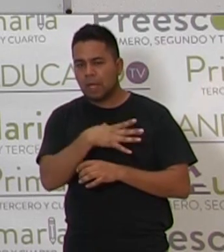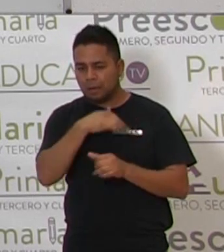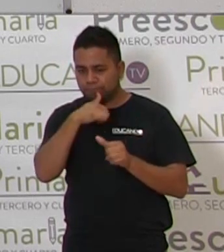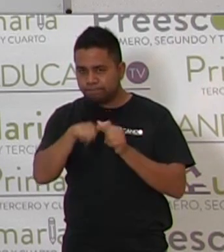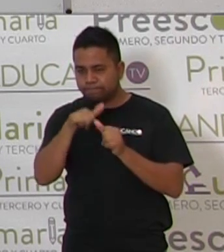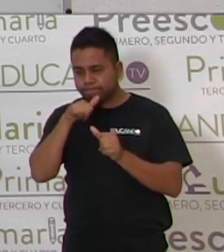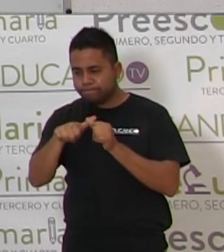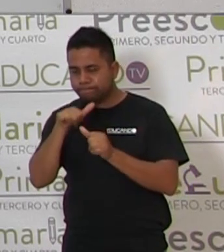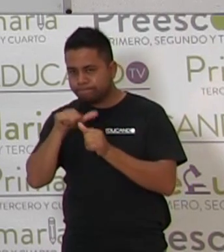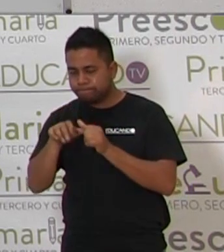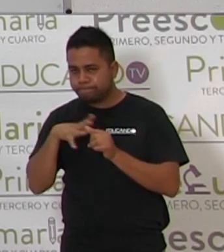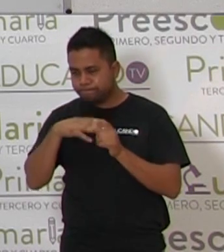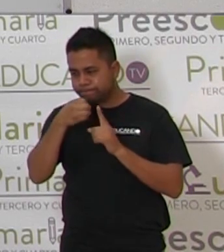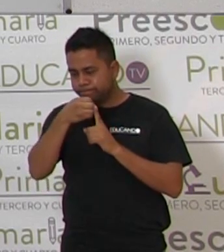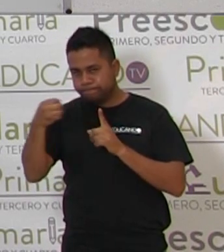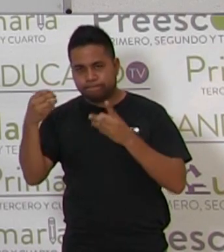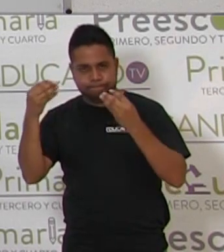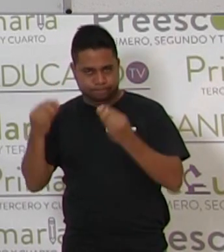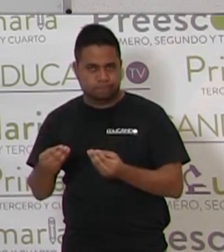A ver.